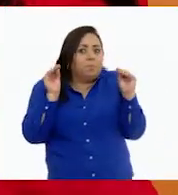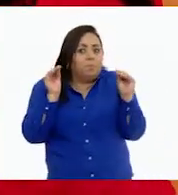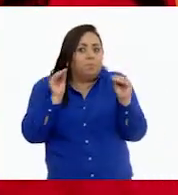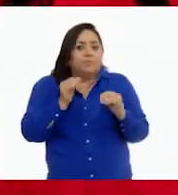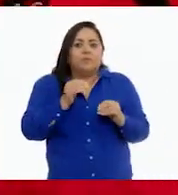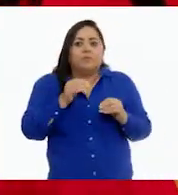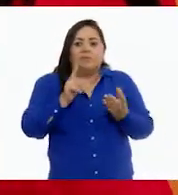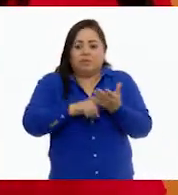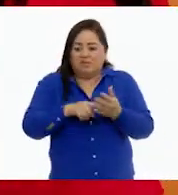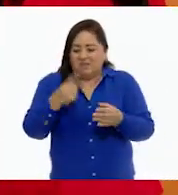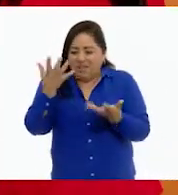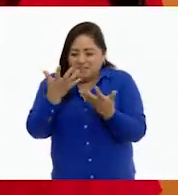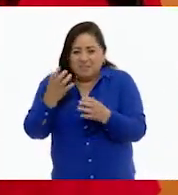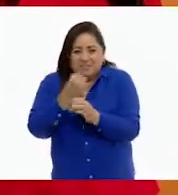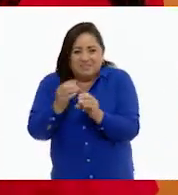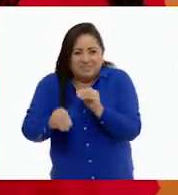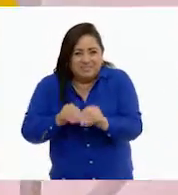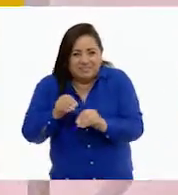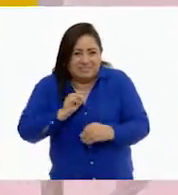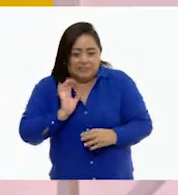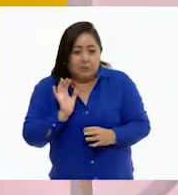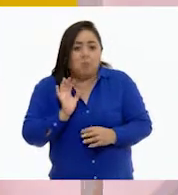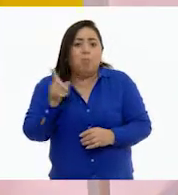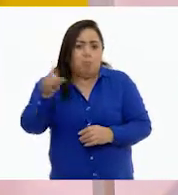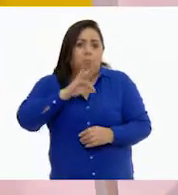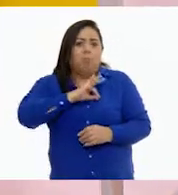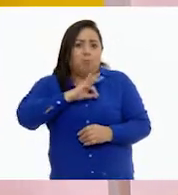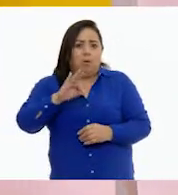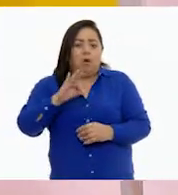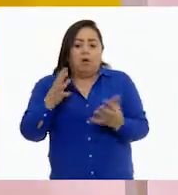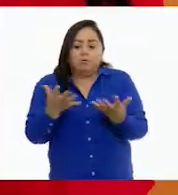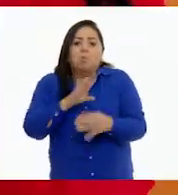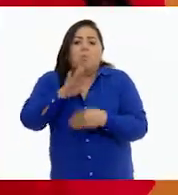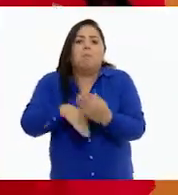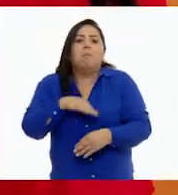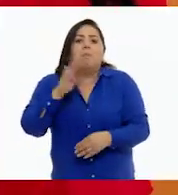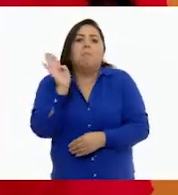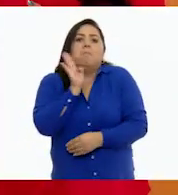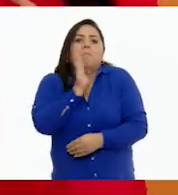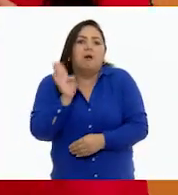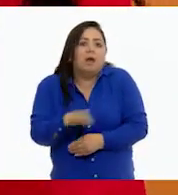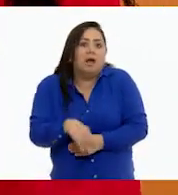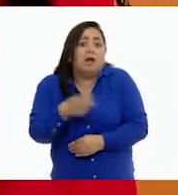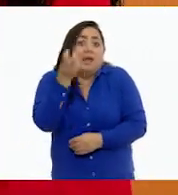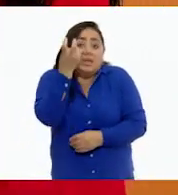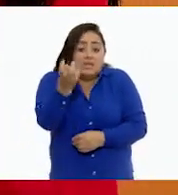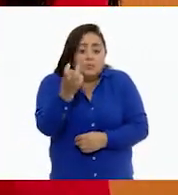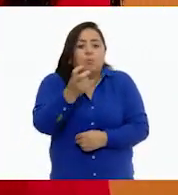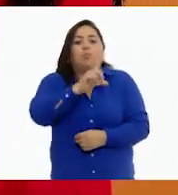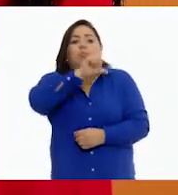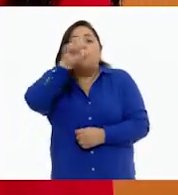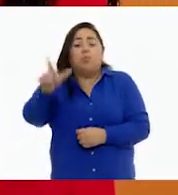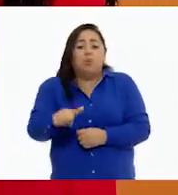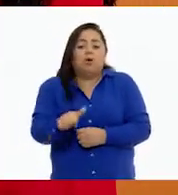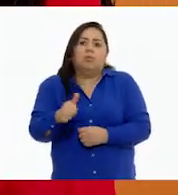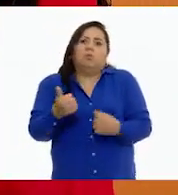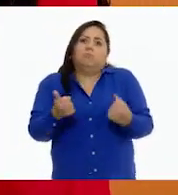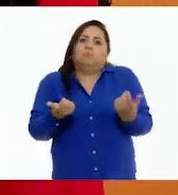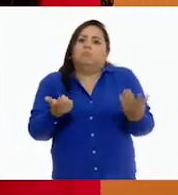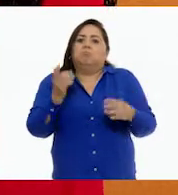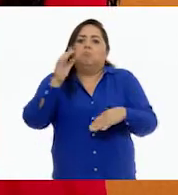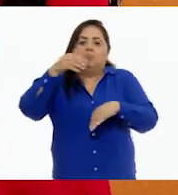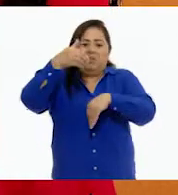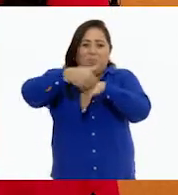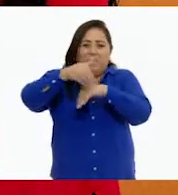alguna actividad que tiene que realizar, puede que la realice mal. Entonces eso puede generar a que a mejor tenga una